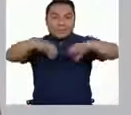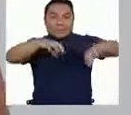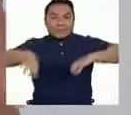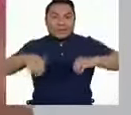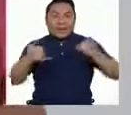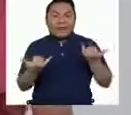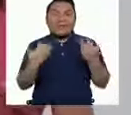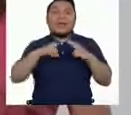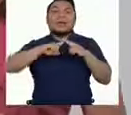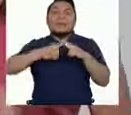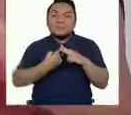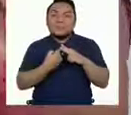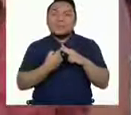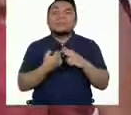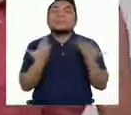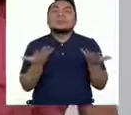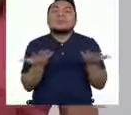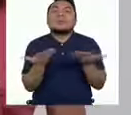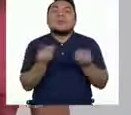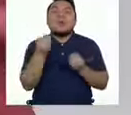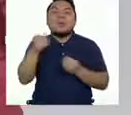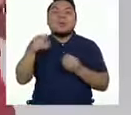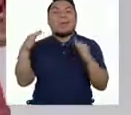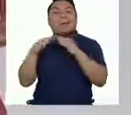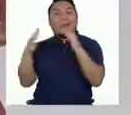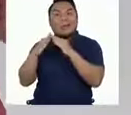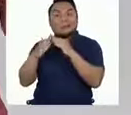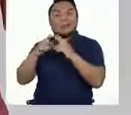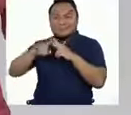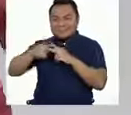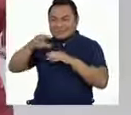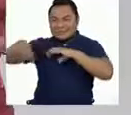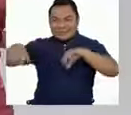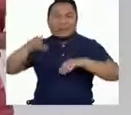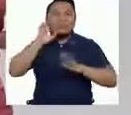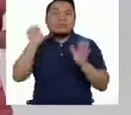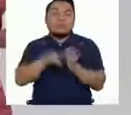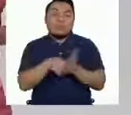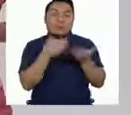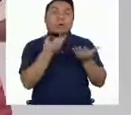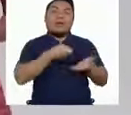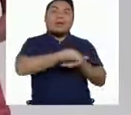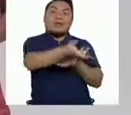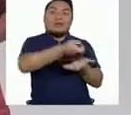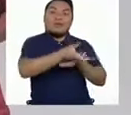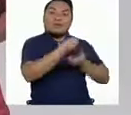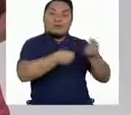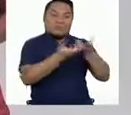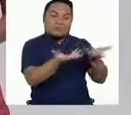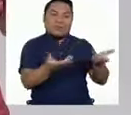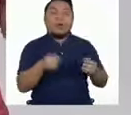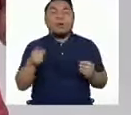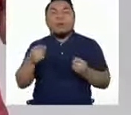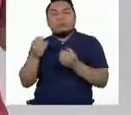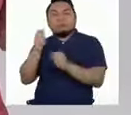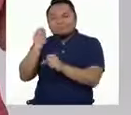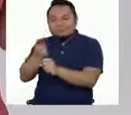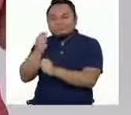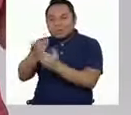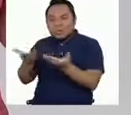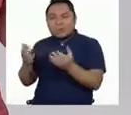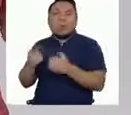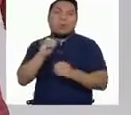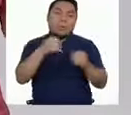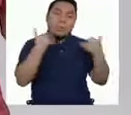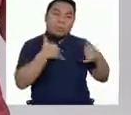vamos a comenzar a clasificar las cosas que encontramos en casa. Por ejemplo, las compras del mercado, las herramientas de casa, nuestros